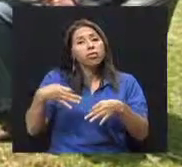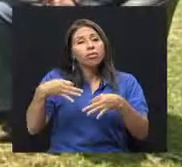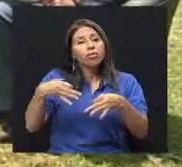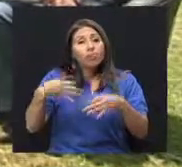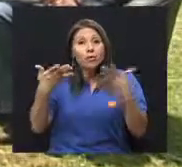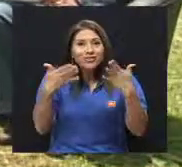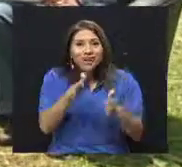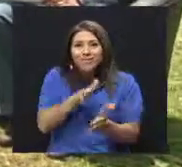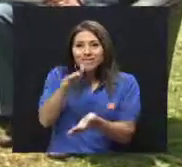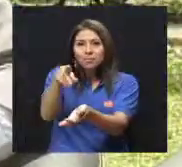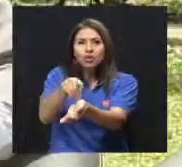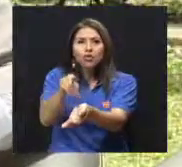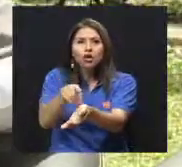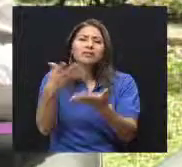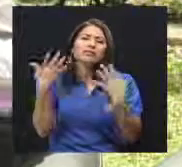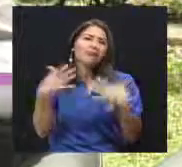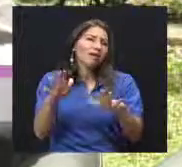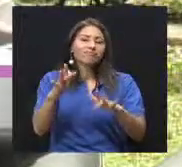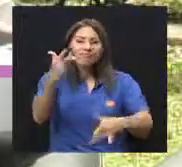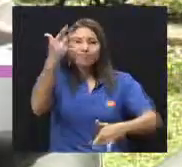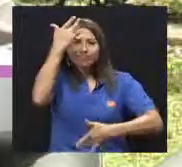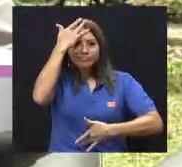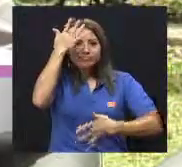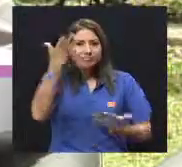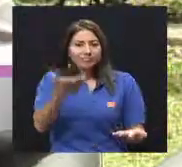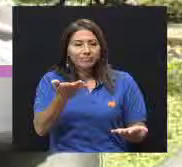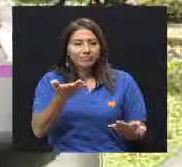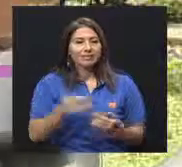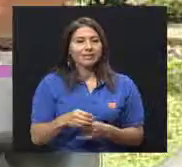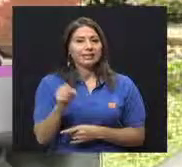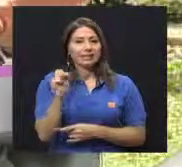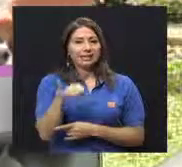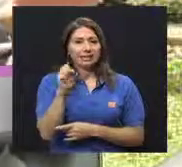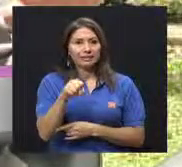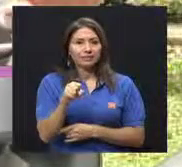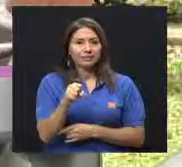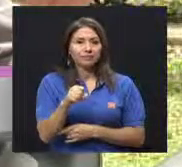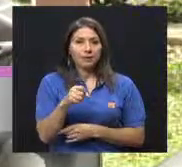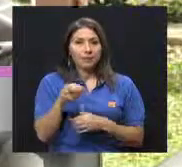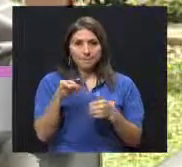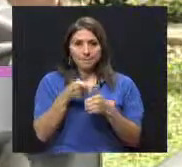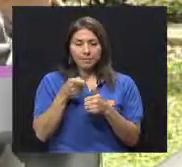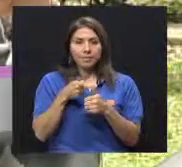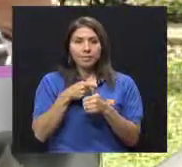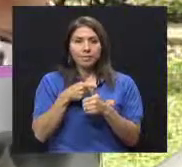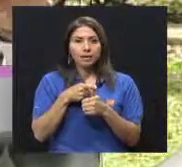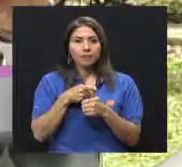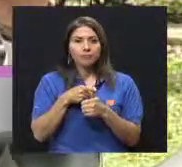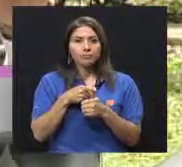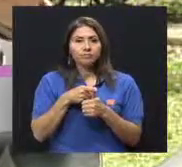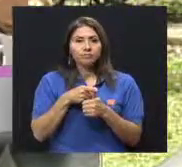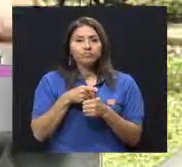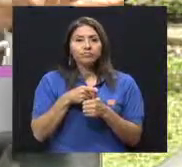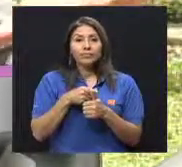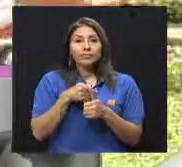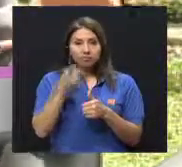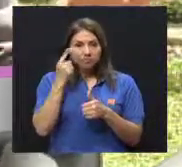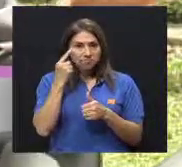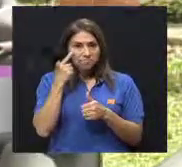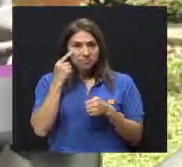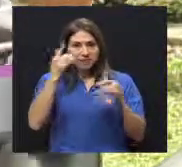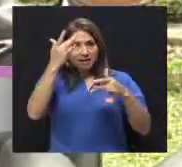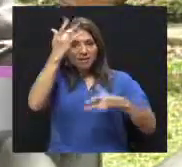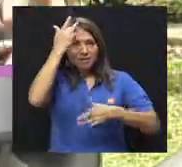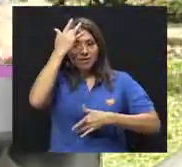esta enfermedad. Sí. Yo creo que dividiría, bueno, primero, aquí otra vez, dentro de la